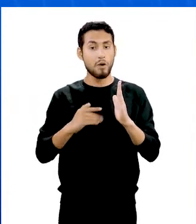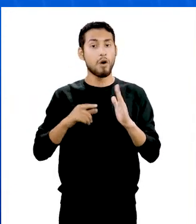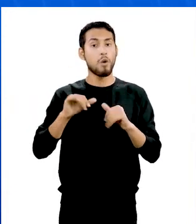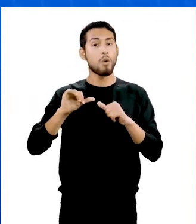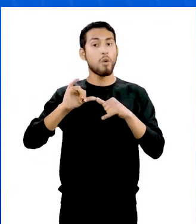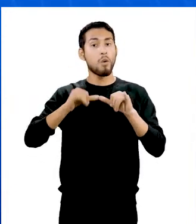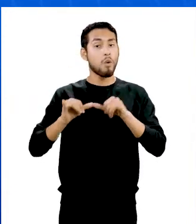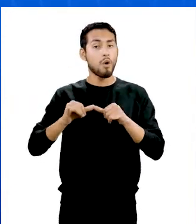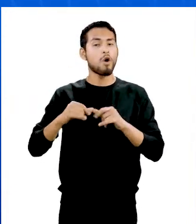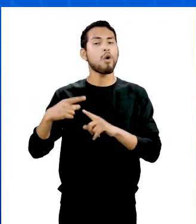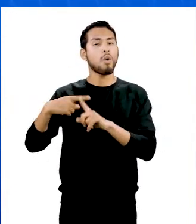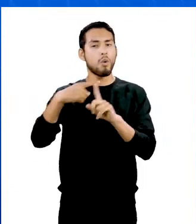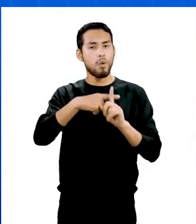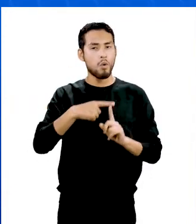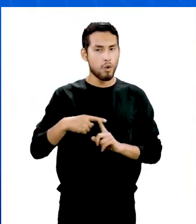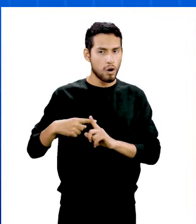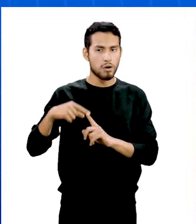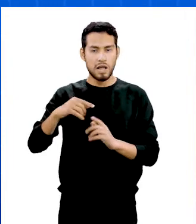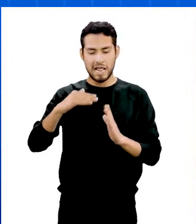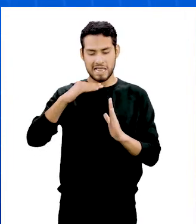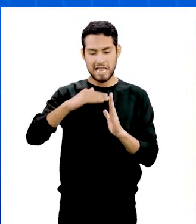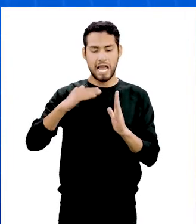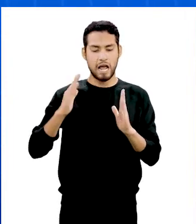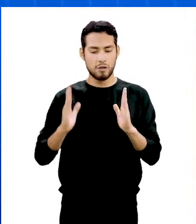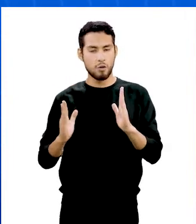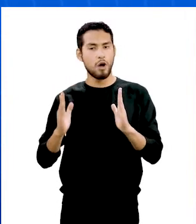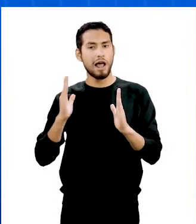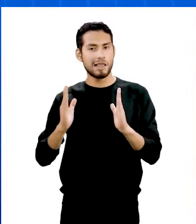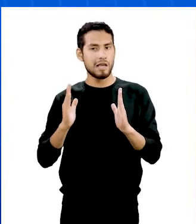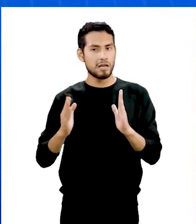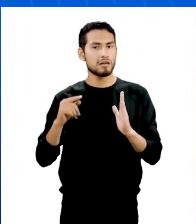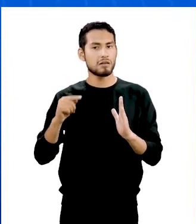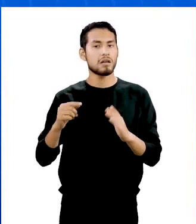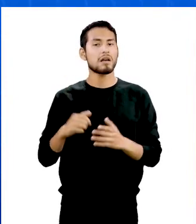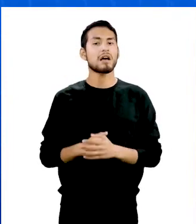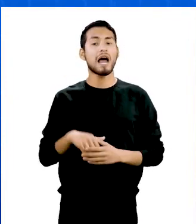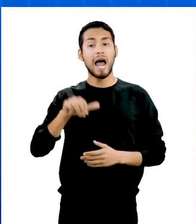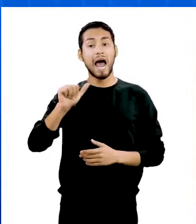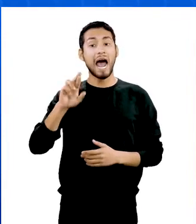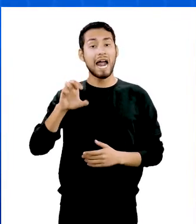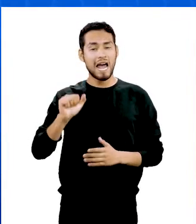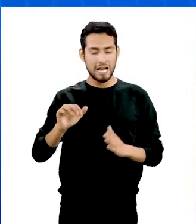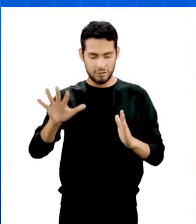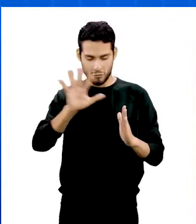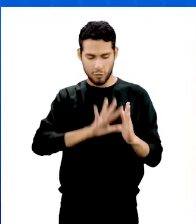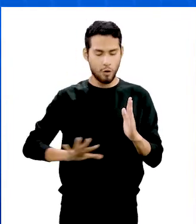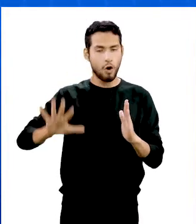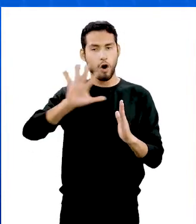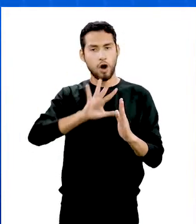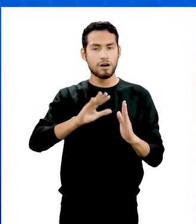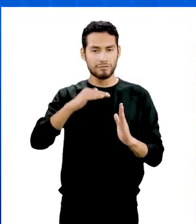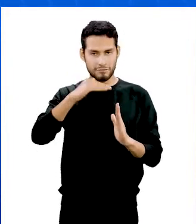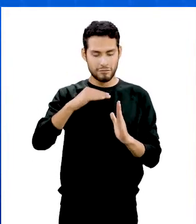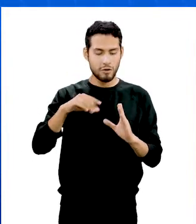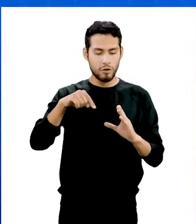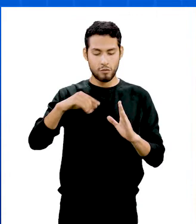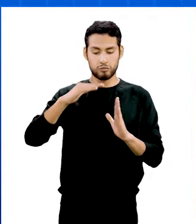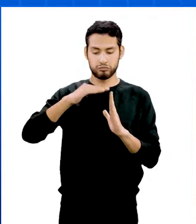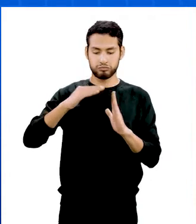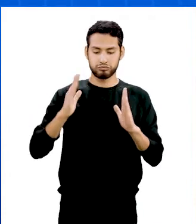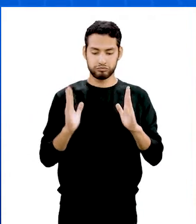es igual a la suma de las longitudes de sus lados y su área es la medida de la región o superficie